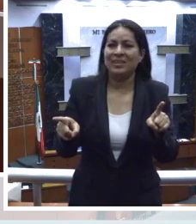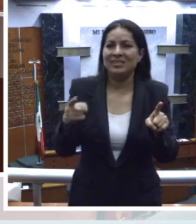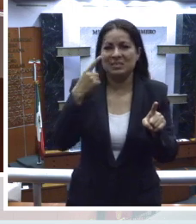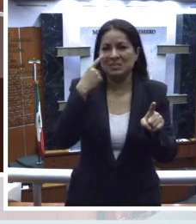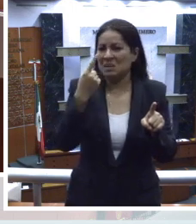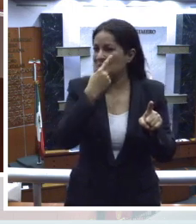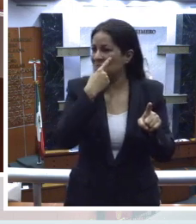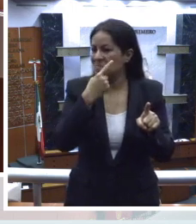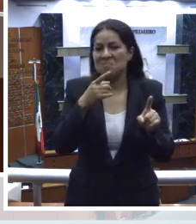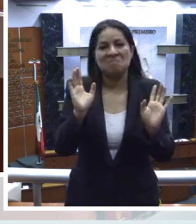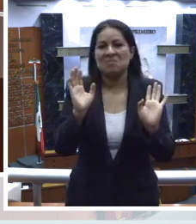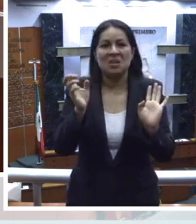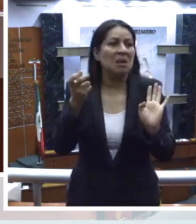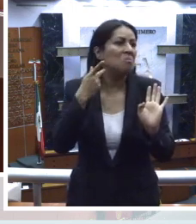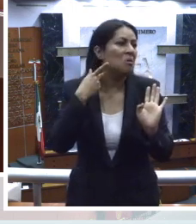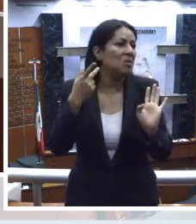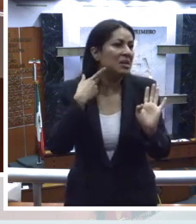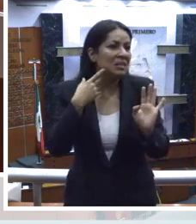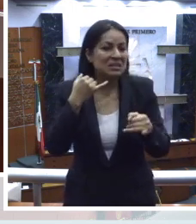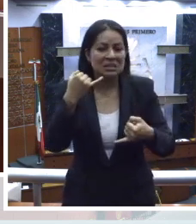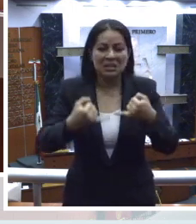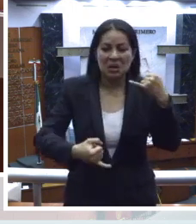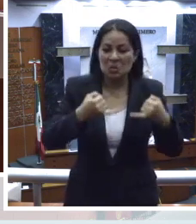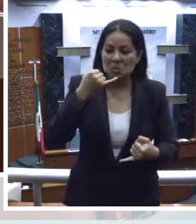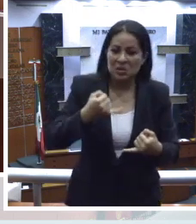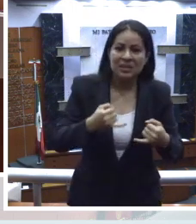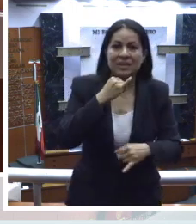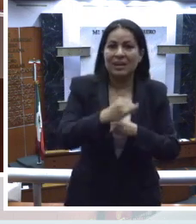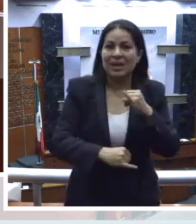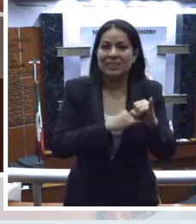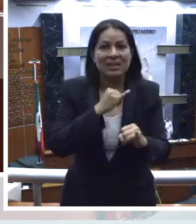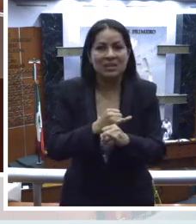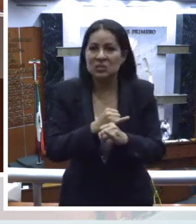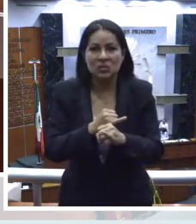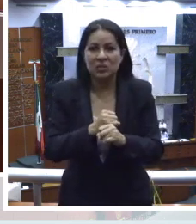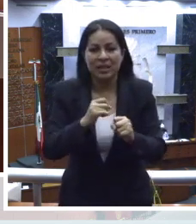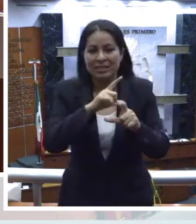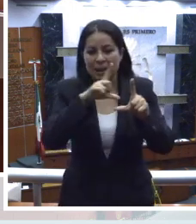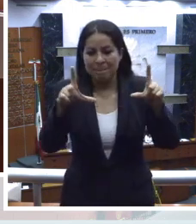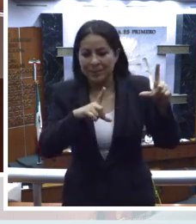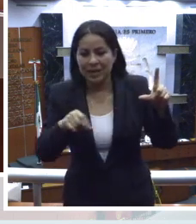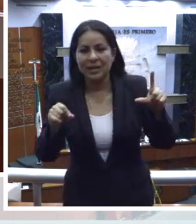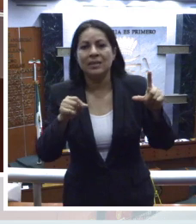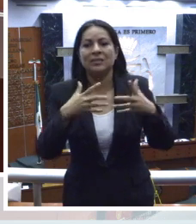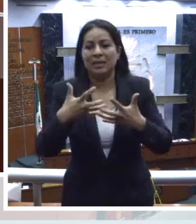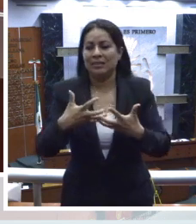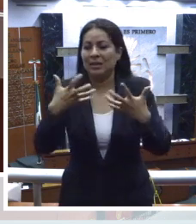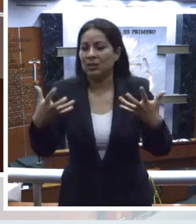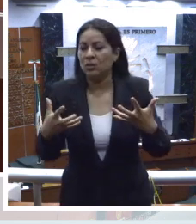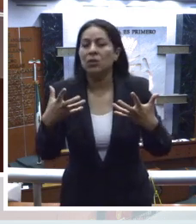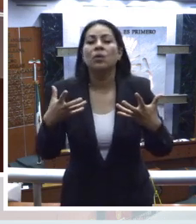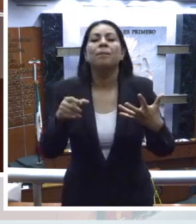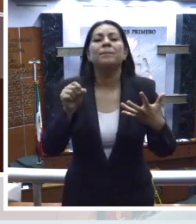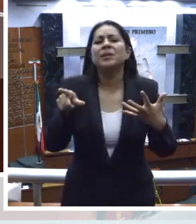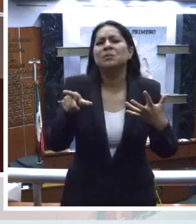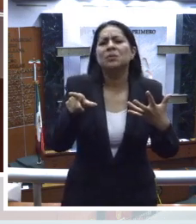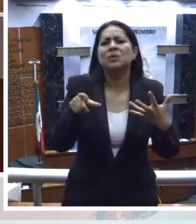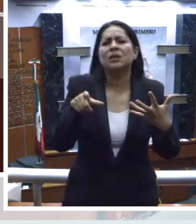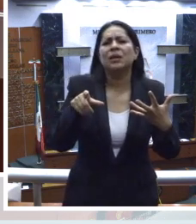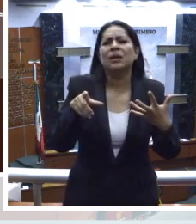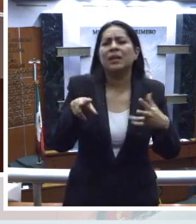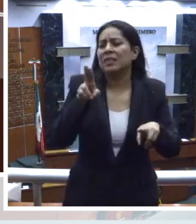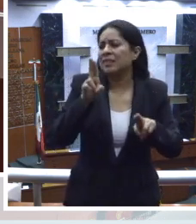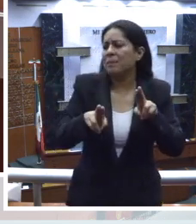en la condición política, jurídica o internacional del país o territorio de cuya jurisdicción